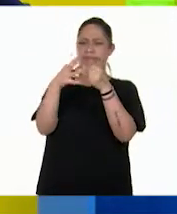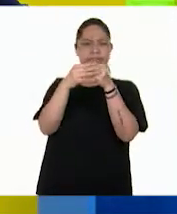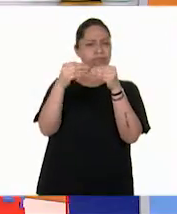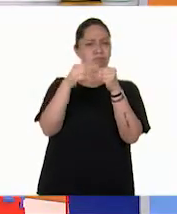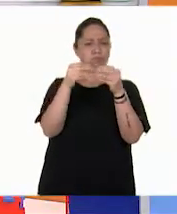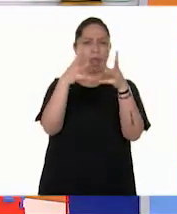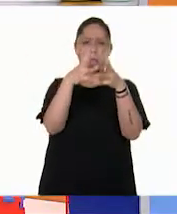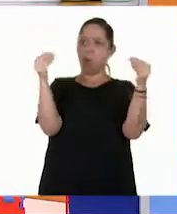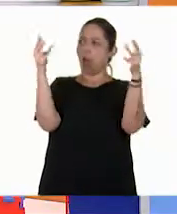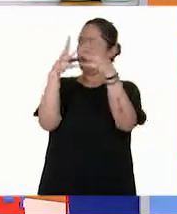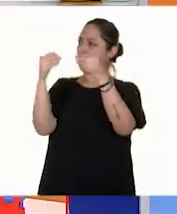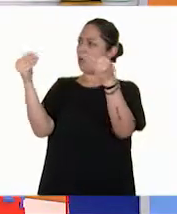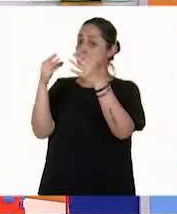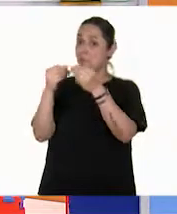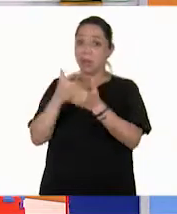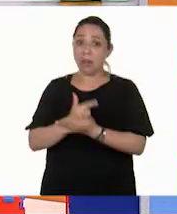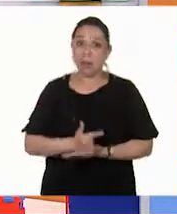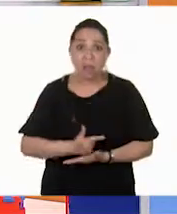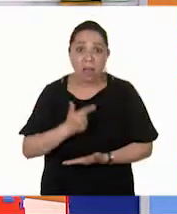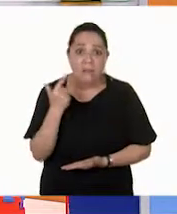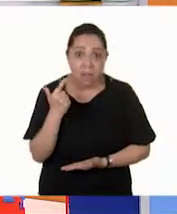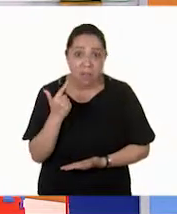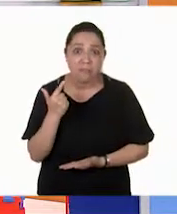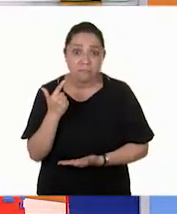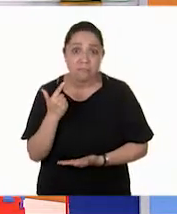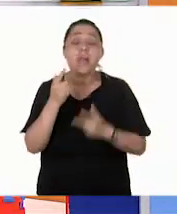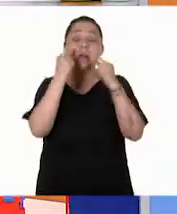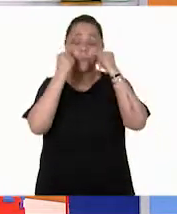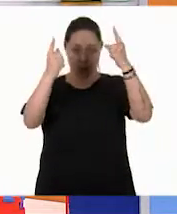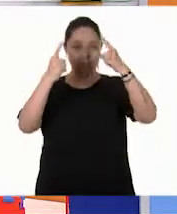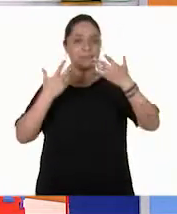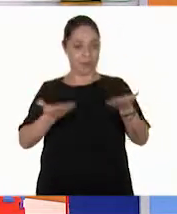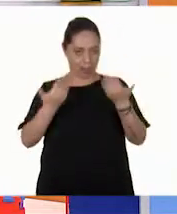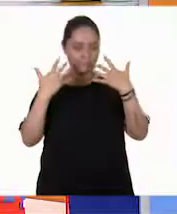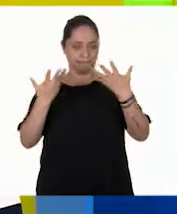Esto es muy grave. Qué pesadilla. Ya pueden abrir los ojos.